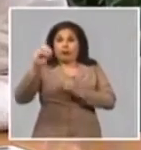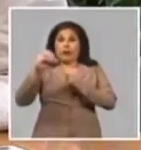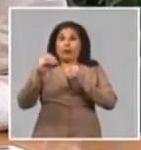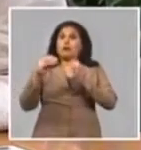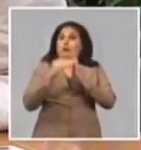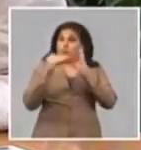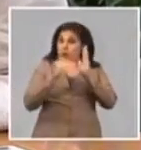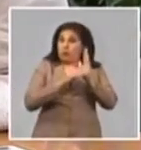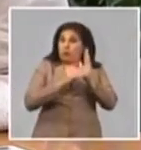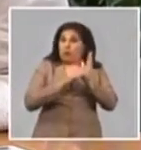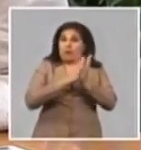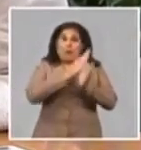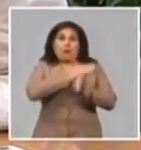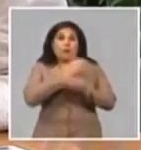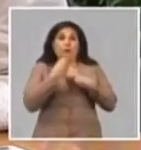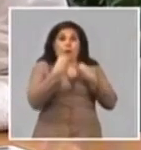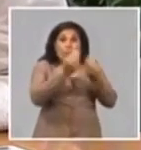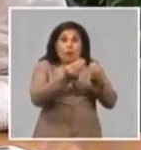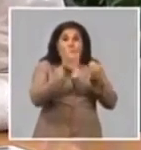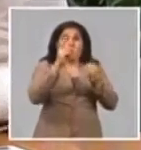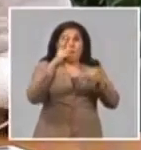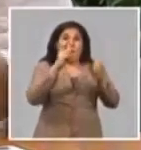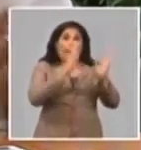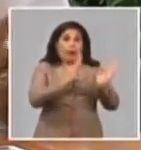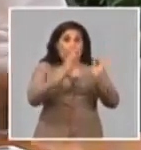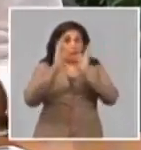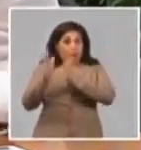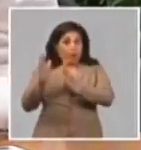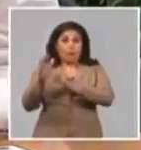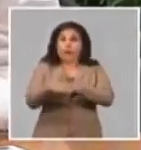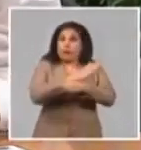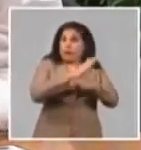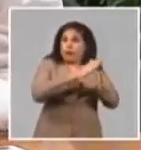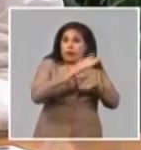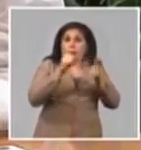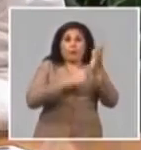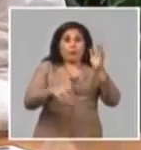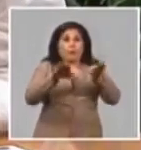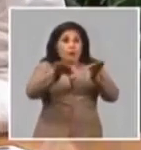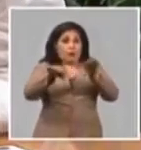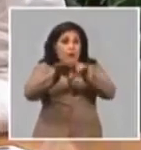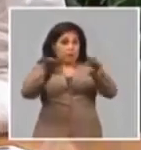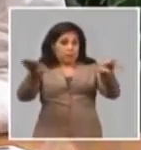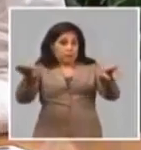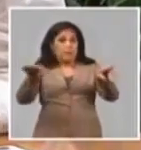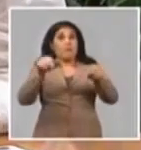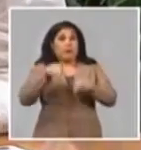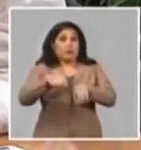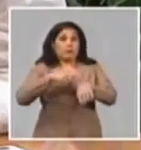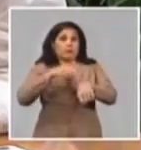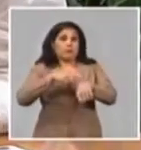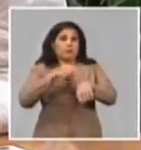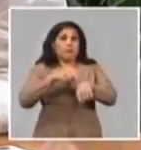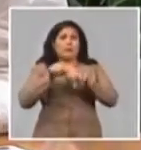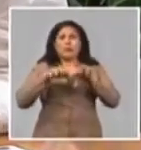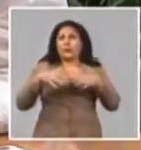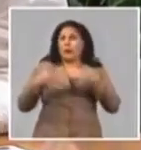dando durante el mes de marzo en dos momentos de doce a los territorios y están en estos momentos